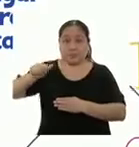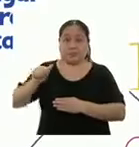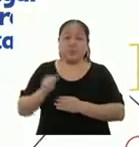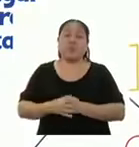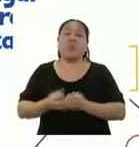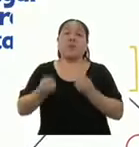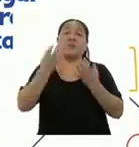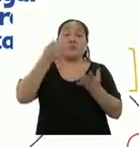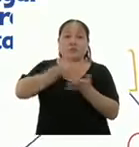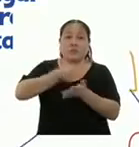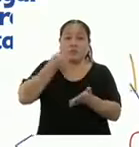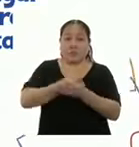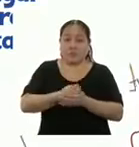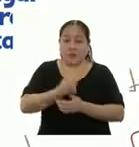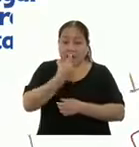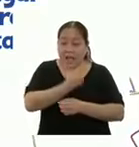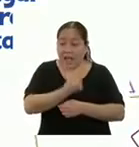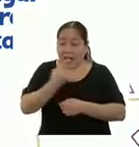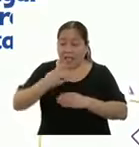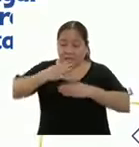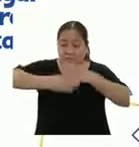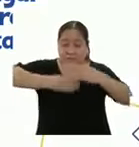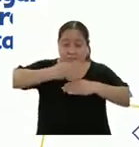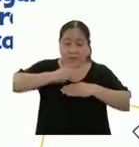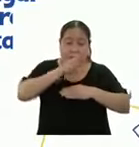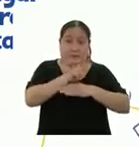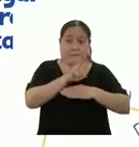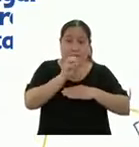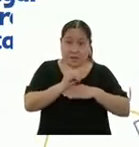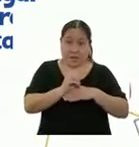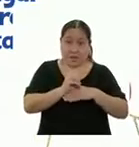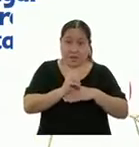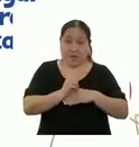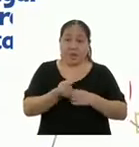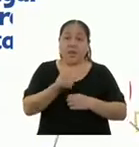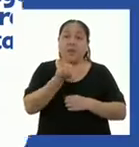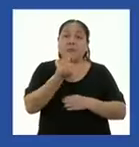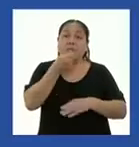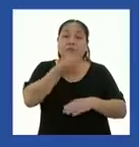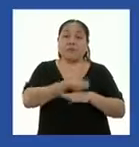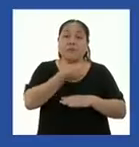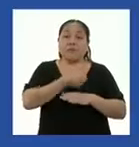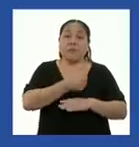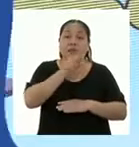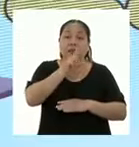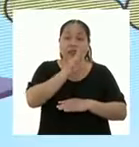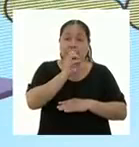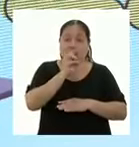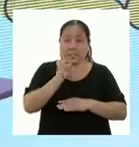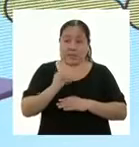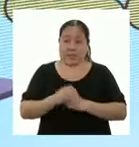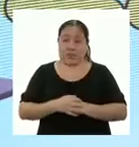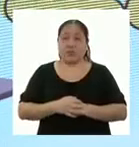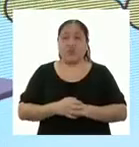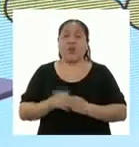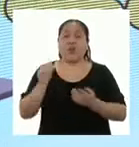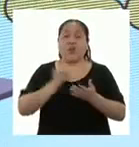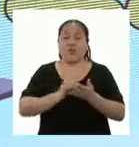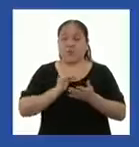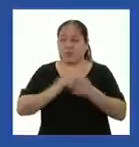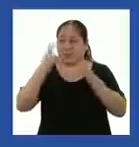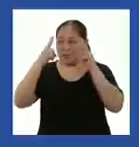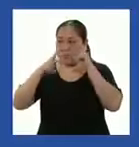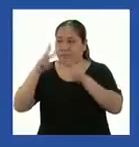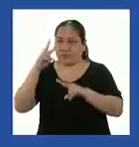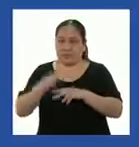cuánto debe pagar si cada rollo tiene 20 metros lineales y cuesta 300 soles? Nuevamente, repasemos los